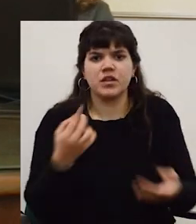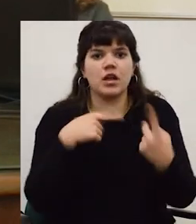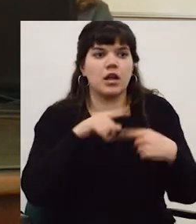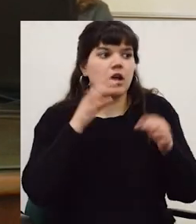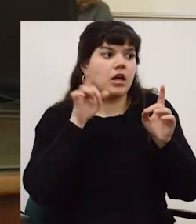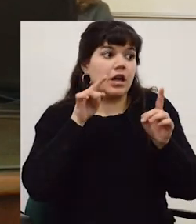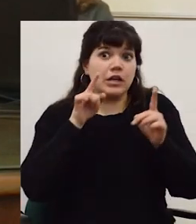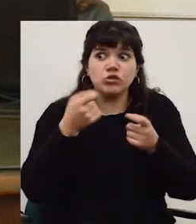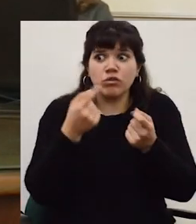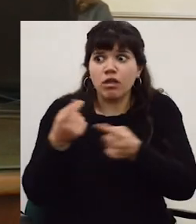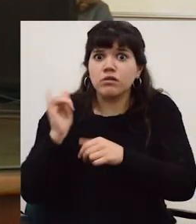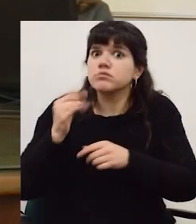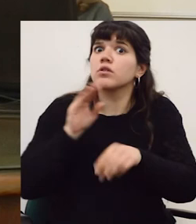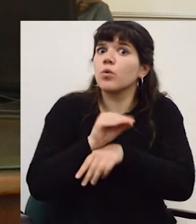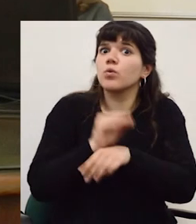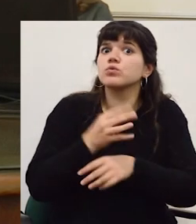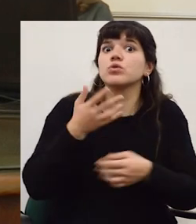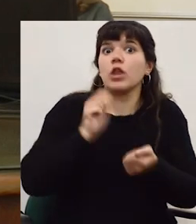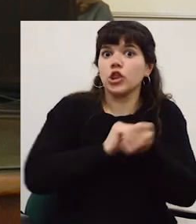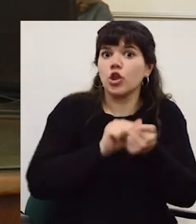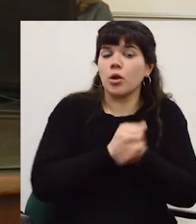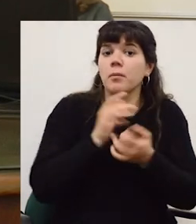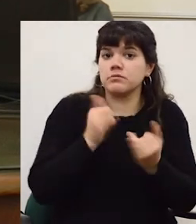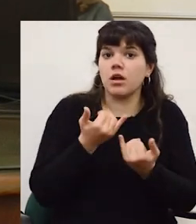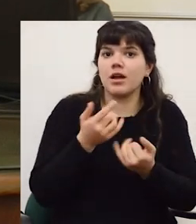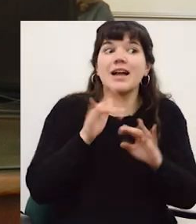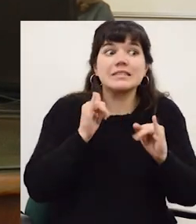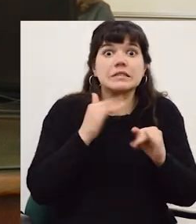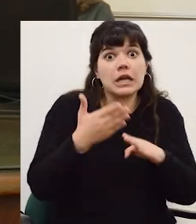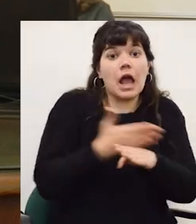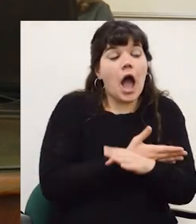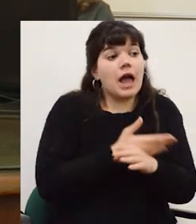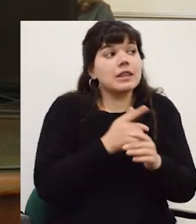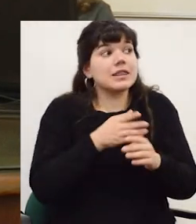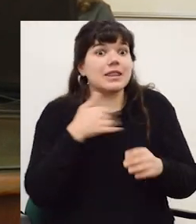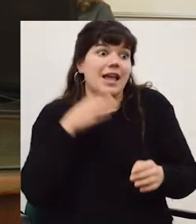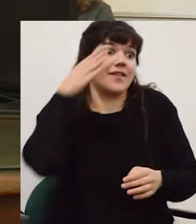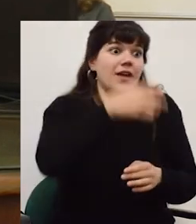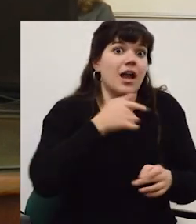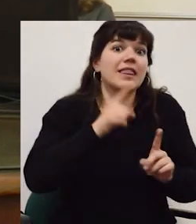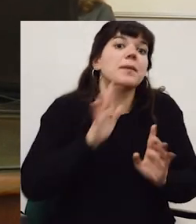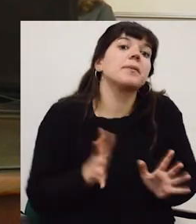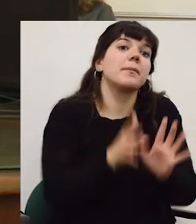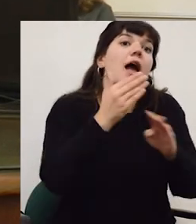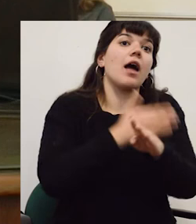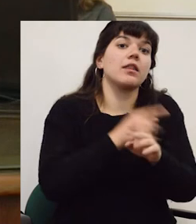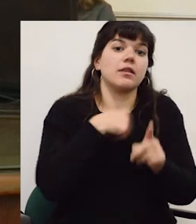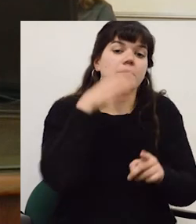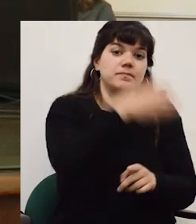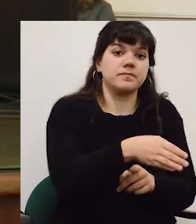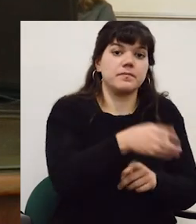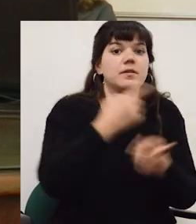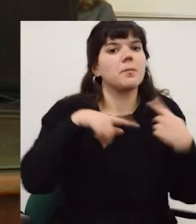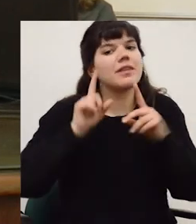son muy buenas tanta conciencia tienen de eso que incluso dan un curso de idioma a la gente exacto prepara antes de